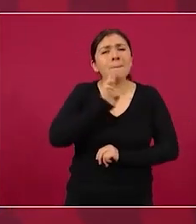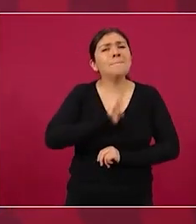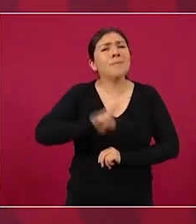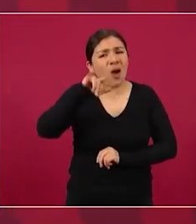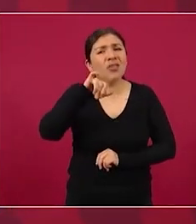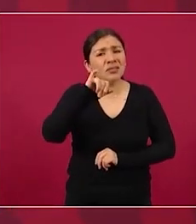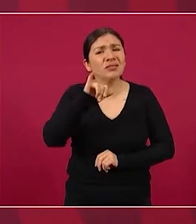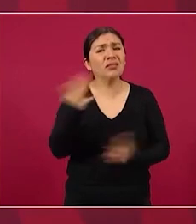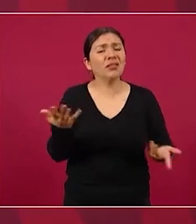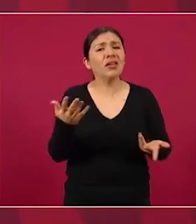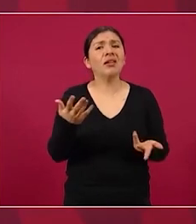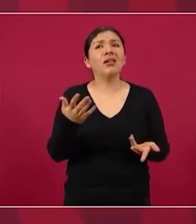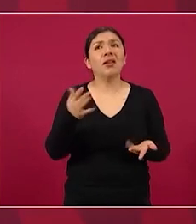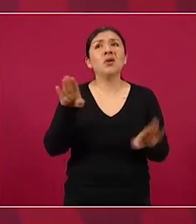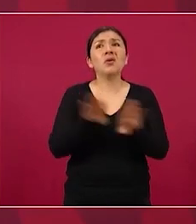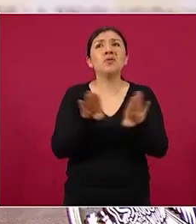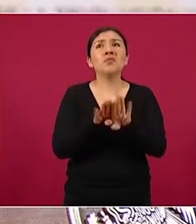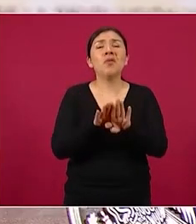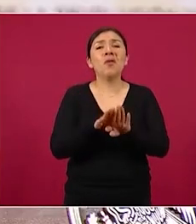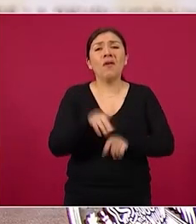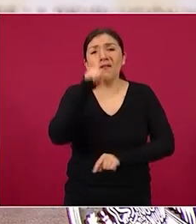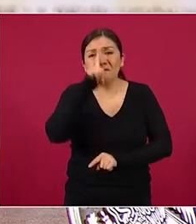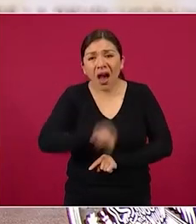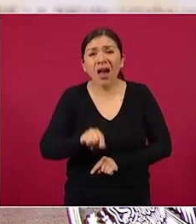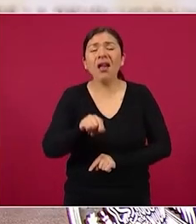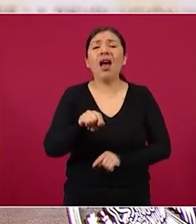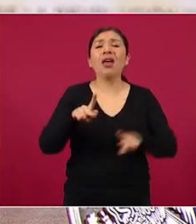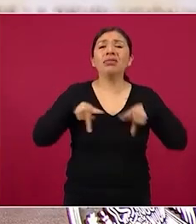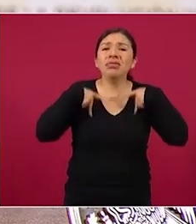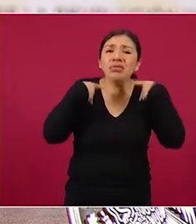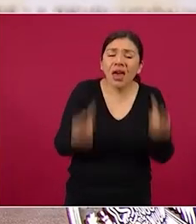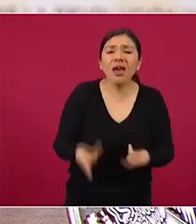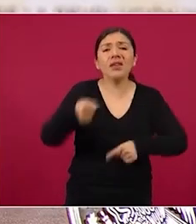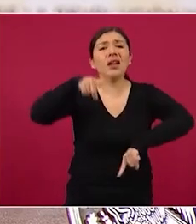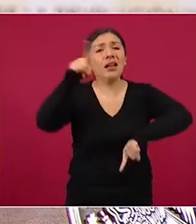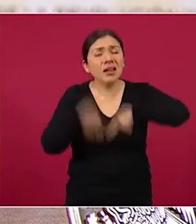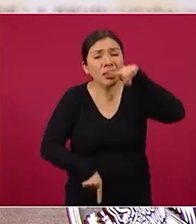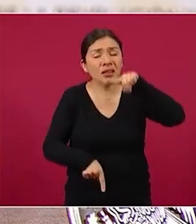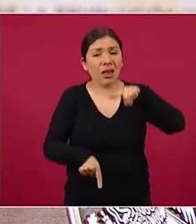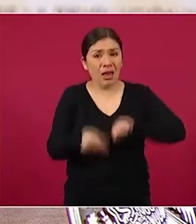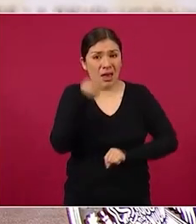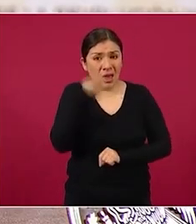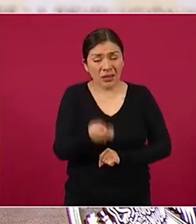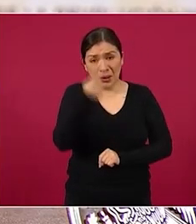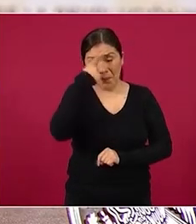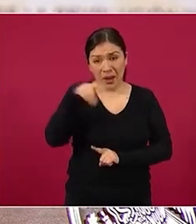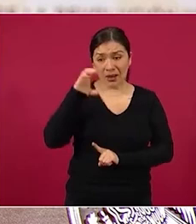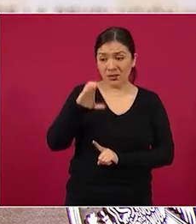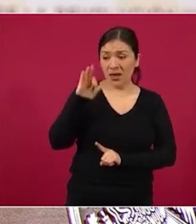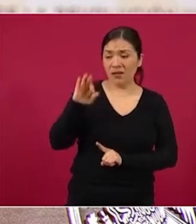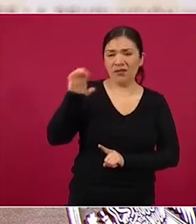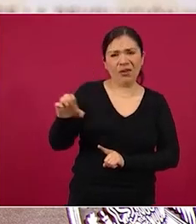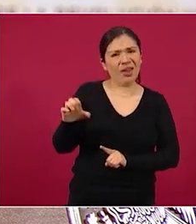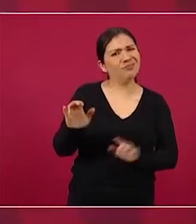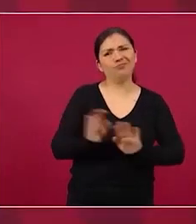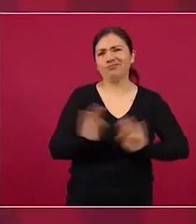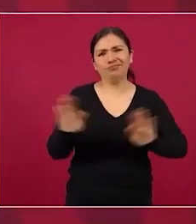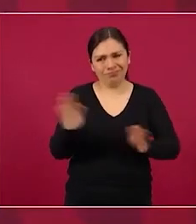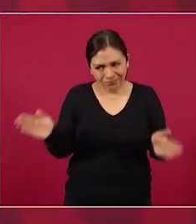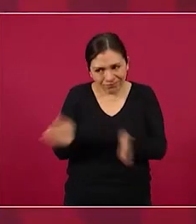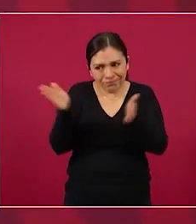se debilite que no se socave que no se destruya la Comisión Federal de Electricidad